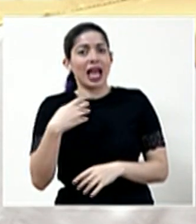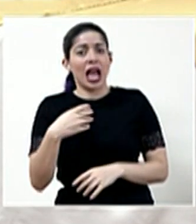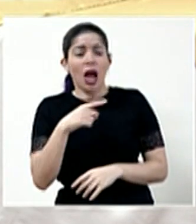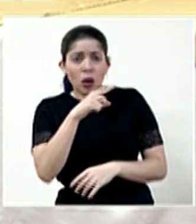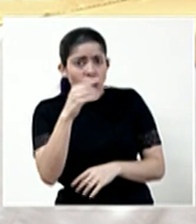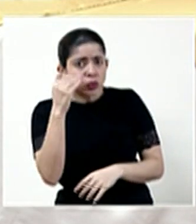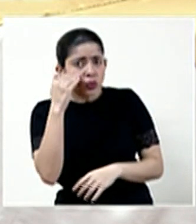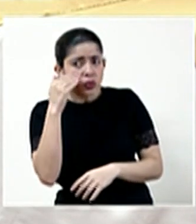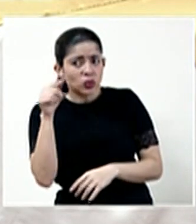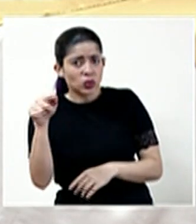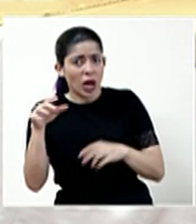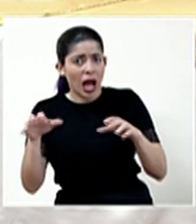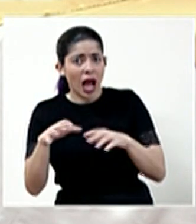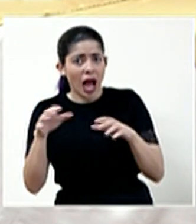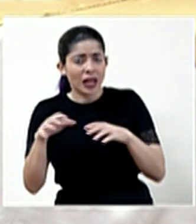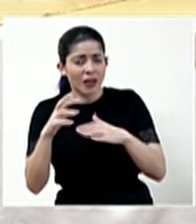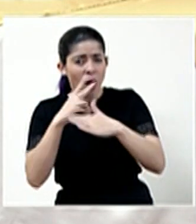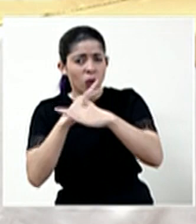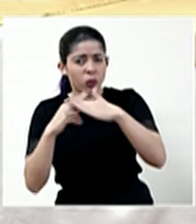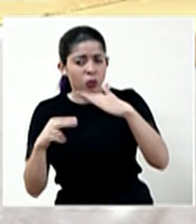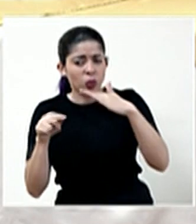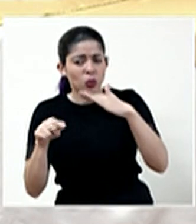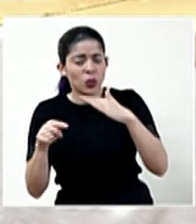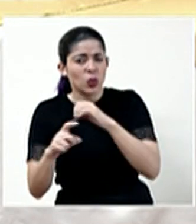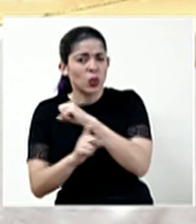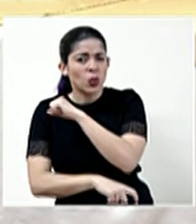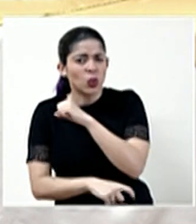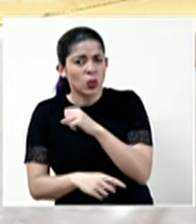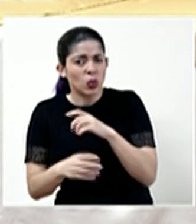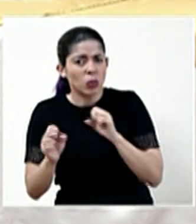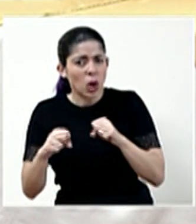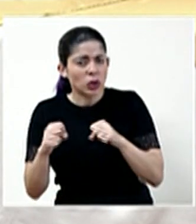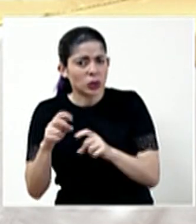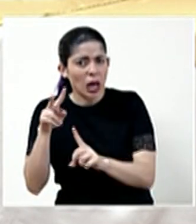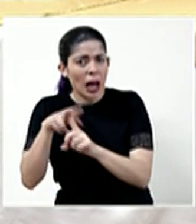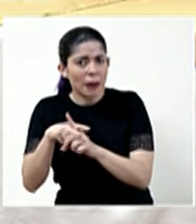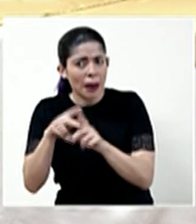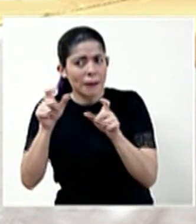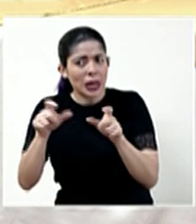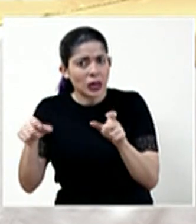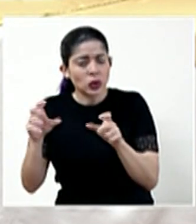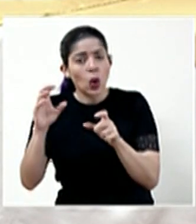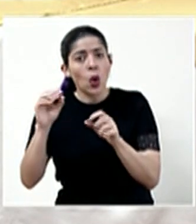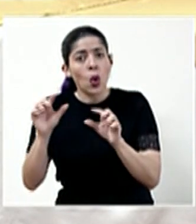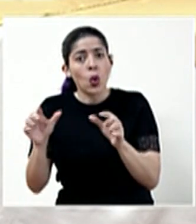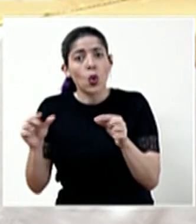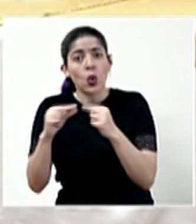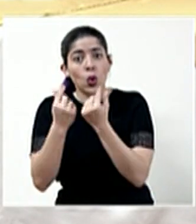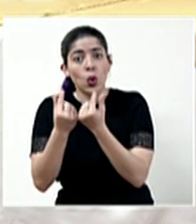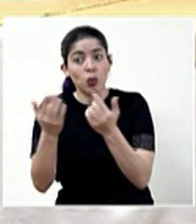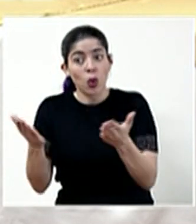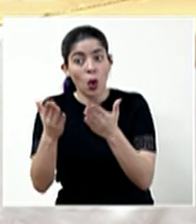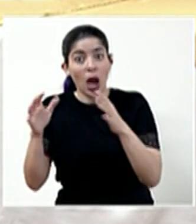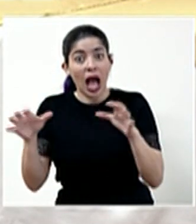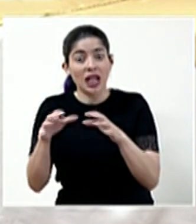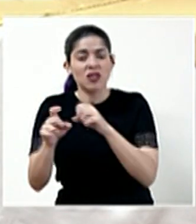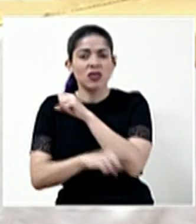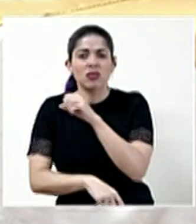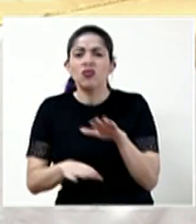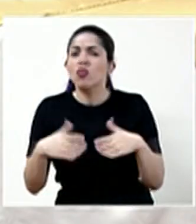conocimiento de esta actividad? ¿Qué tipo de sanciones exponen las personas o grupos que promueven este tipo de actividades?